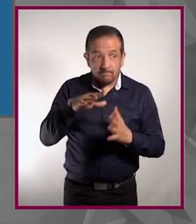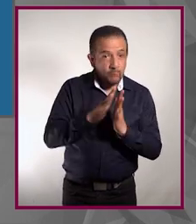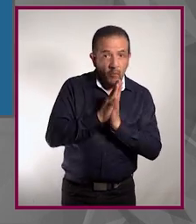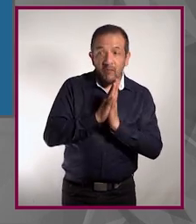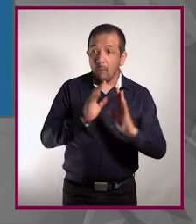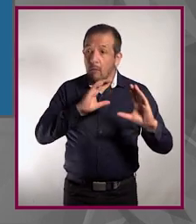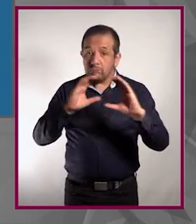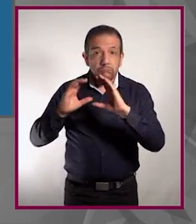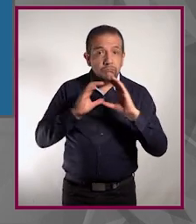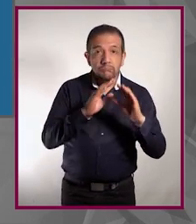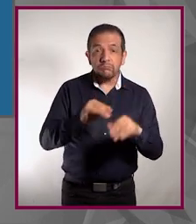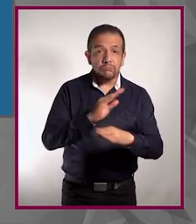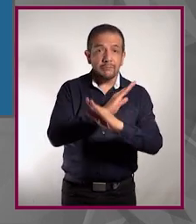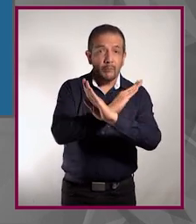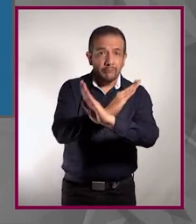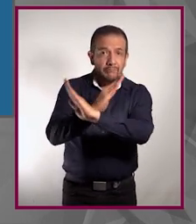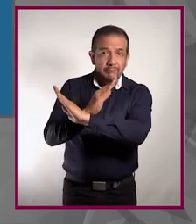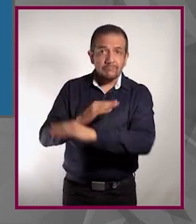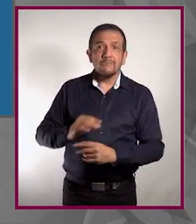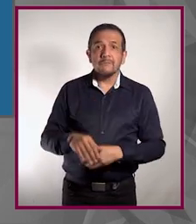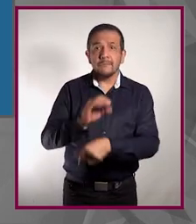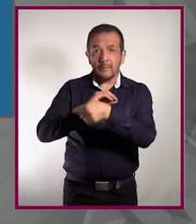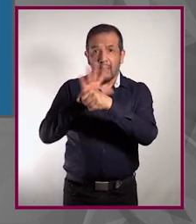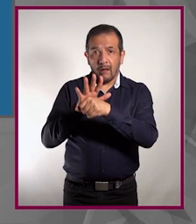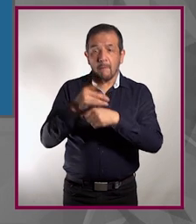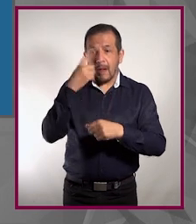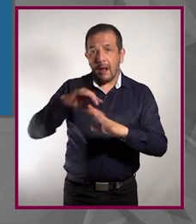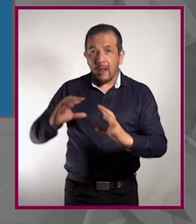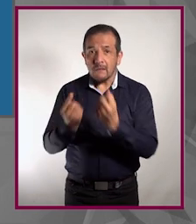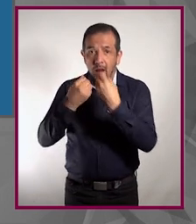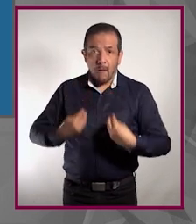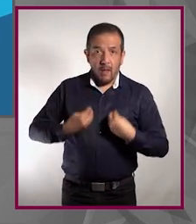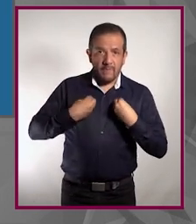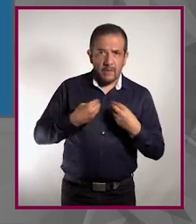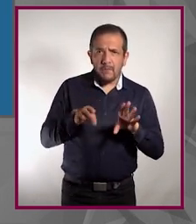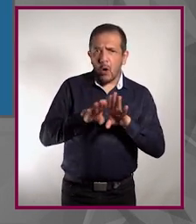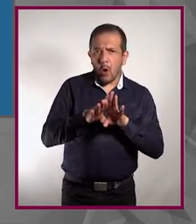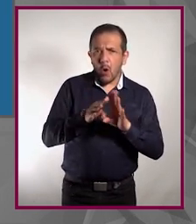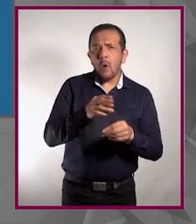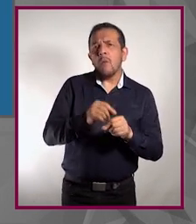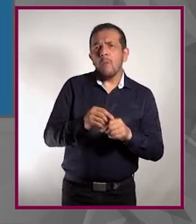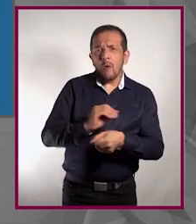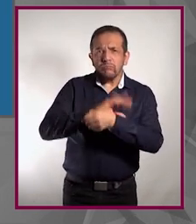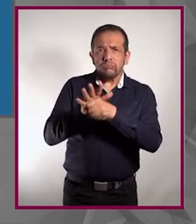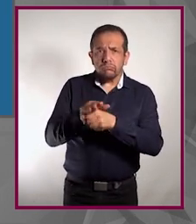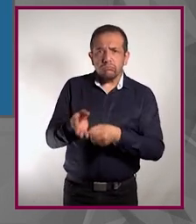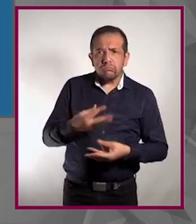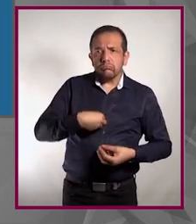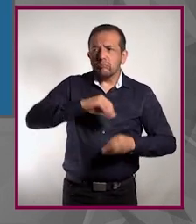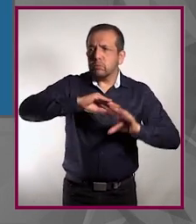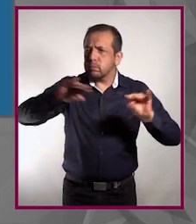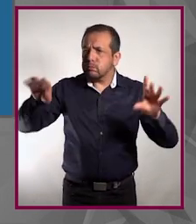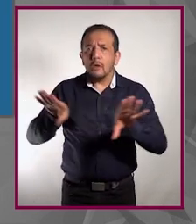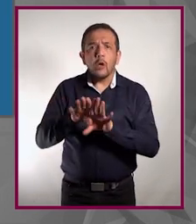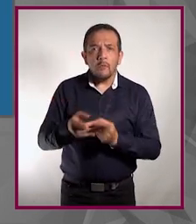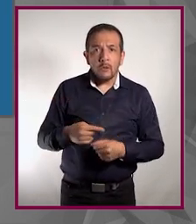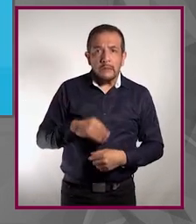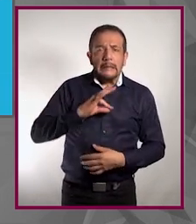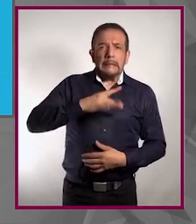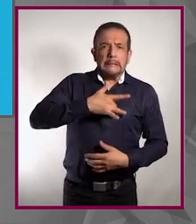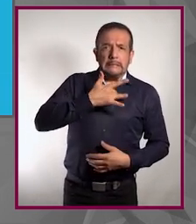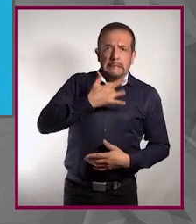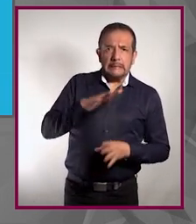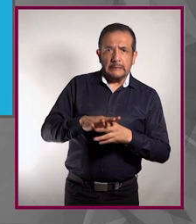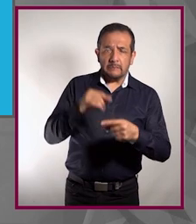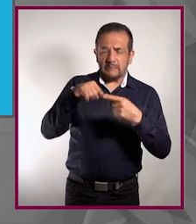detener la propagación de la COVID-19 y en salvar vidas. ¿Cómo se presenta y transmite la COVID-19? Los síntomas de esta